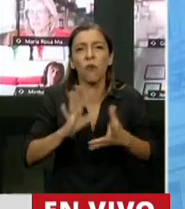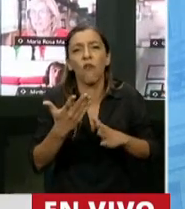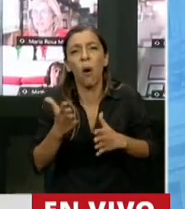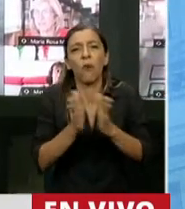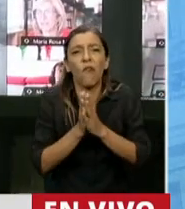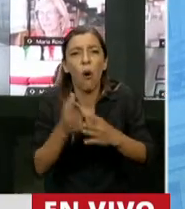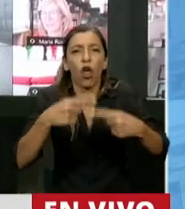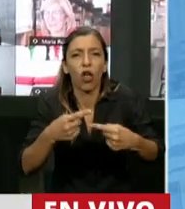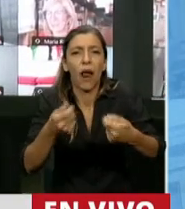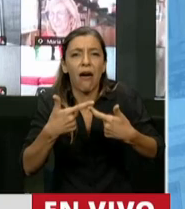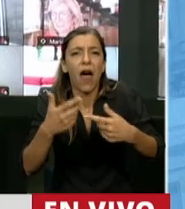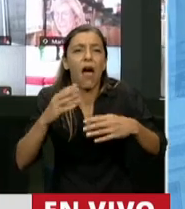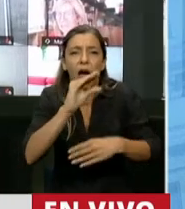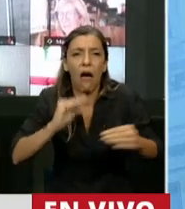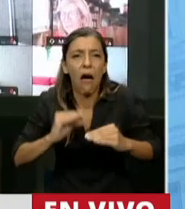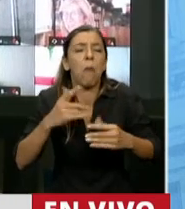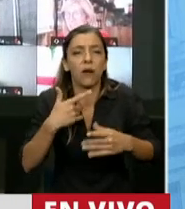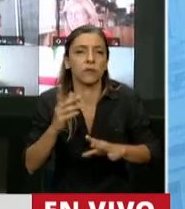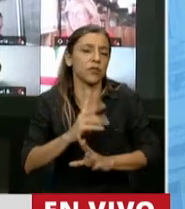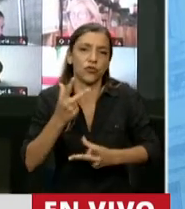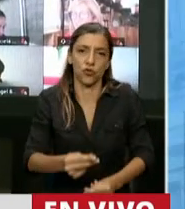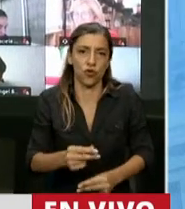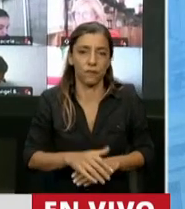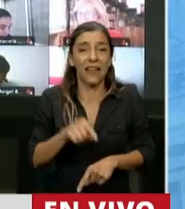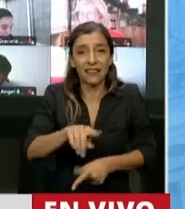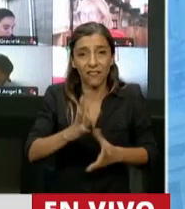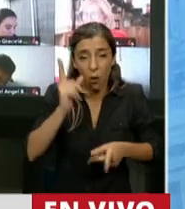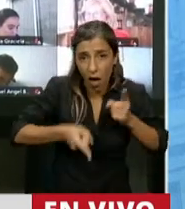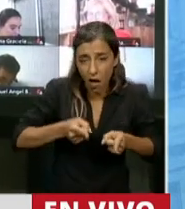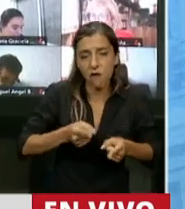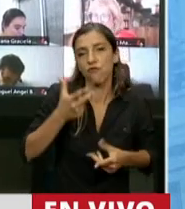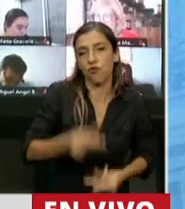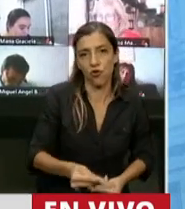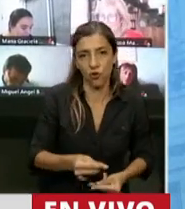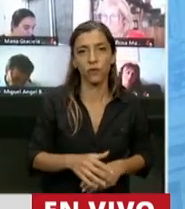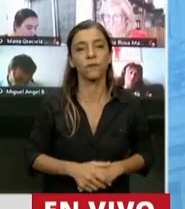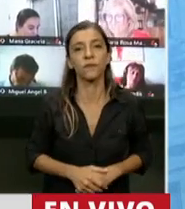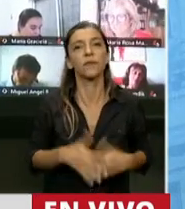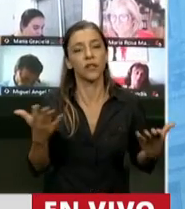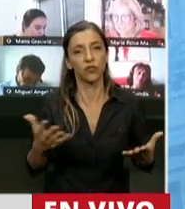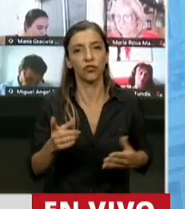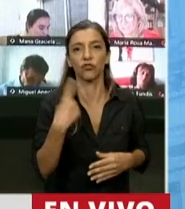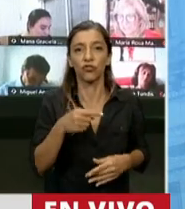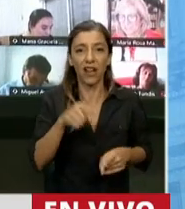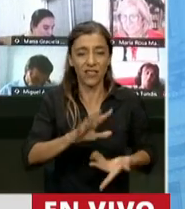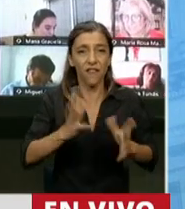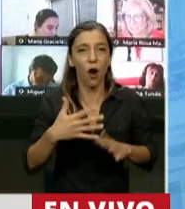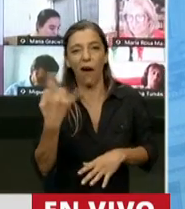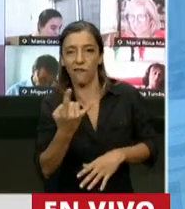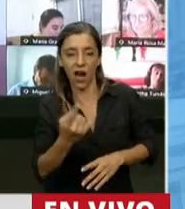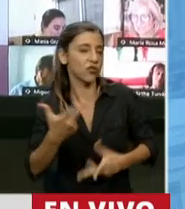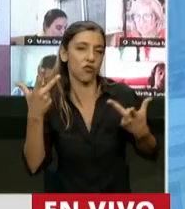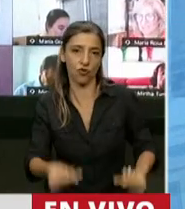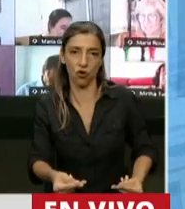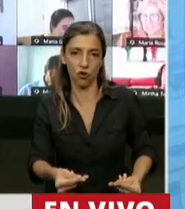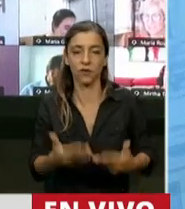que decir no al disciplinamiento. Y finalmente, señor presidente, tenemos que decir que no al federalismo de cotillón. Muchas gracias,